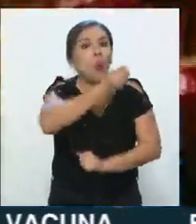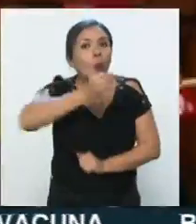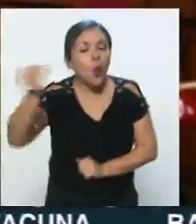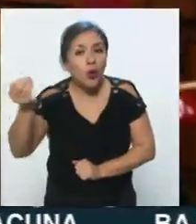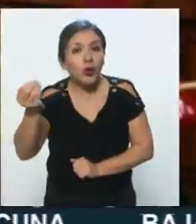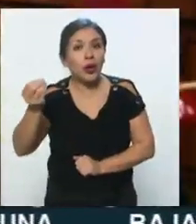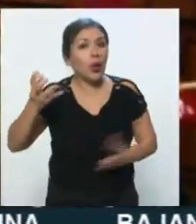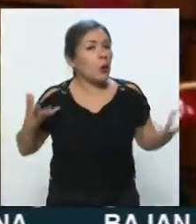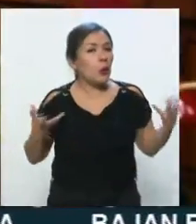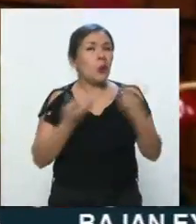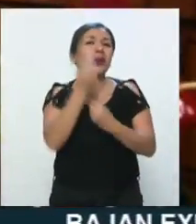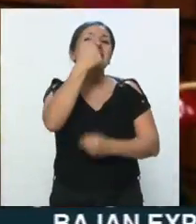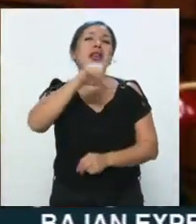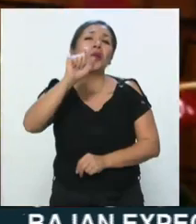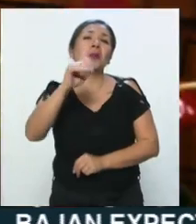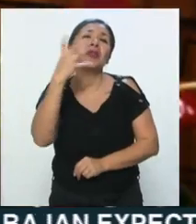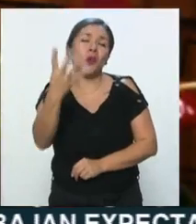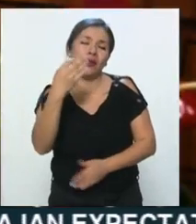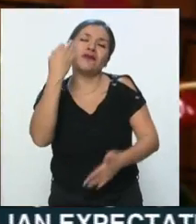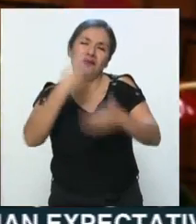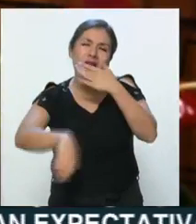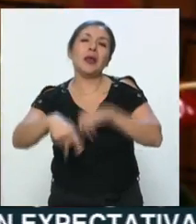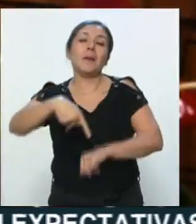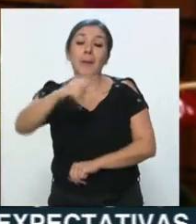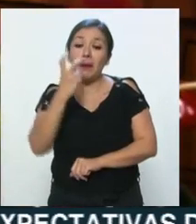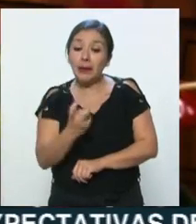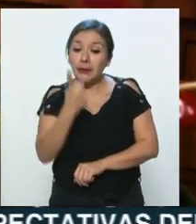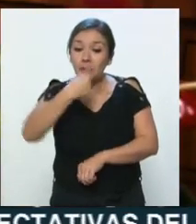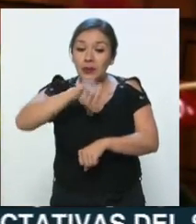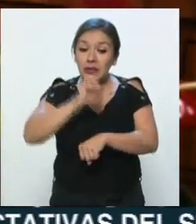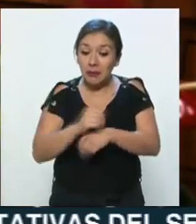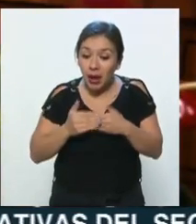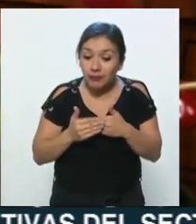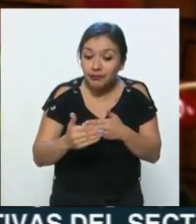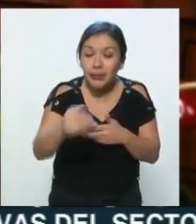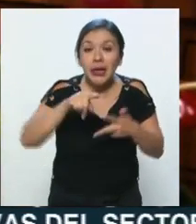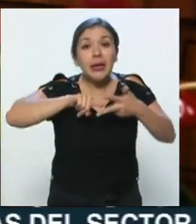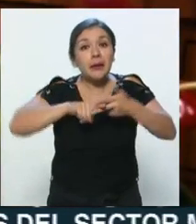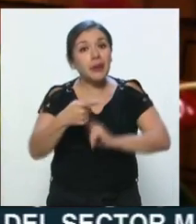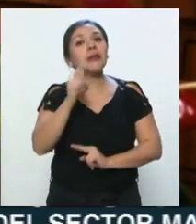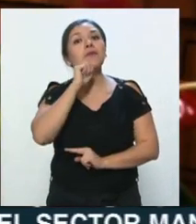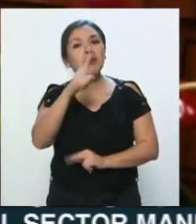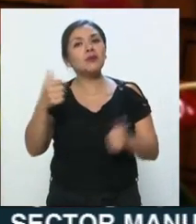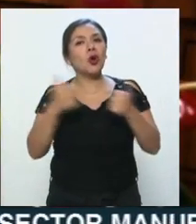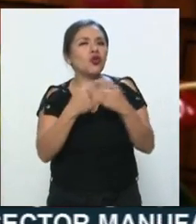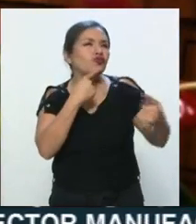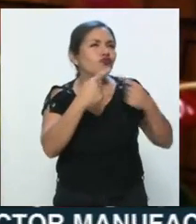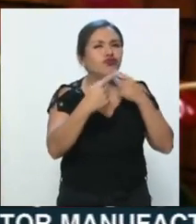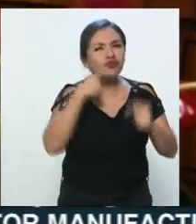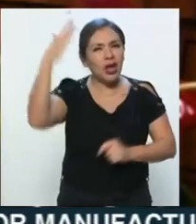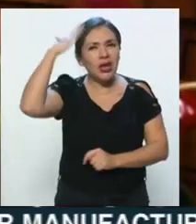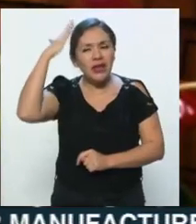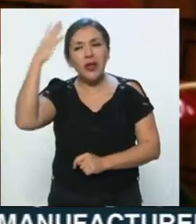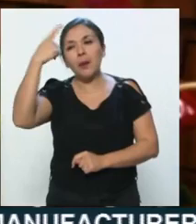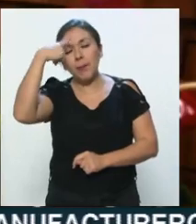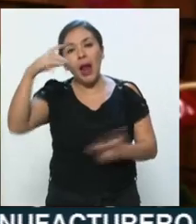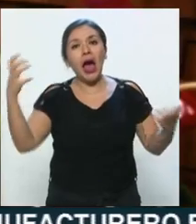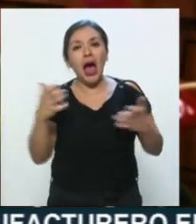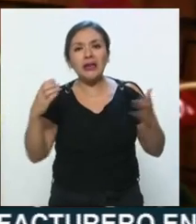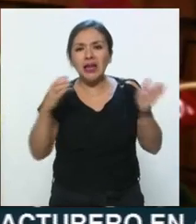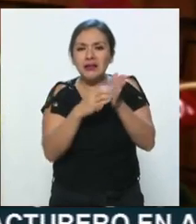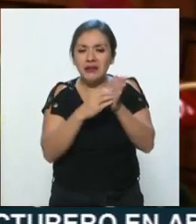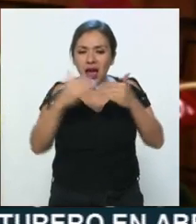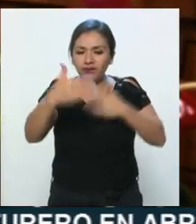124, pero esta semana ya empezamos con los mismos líderes y a formar los paquetes, ya